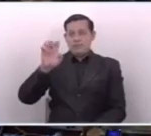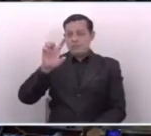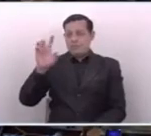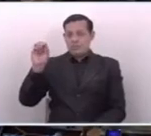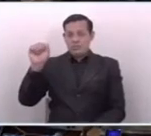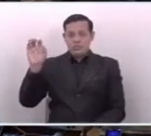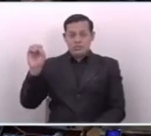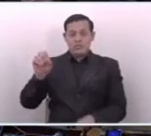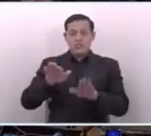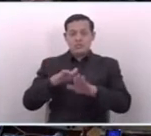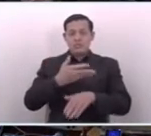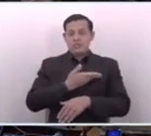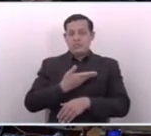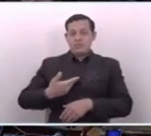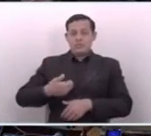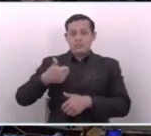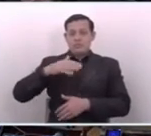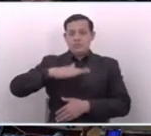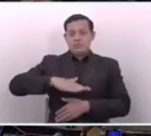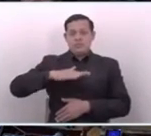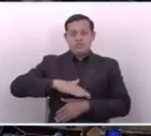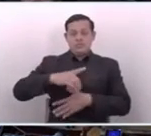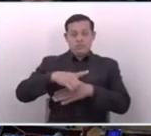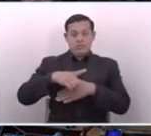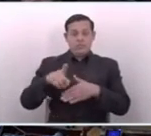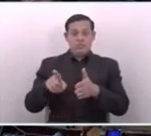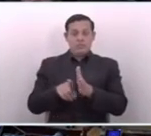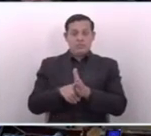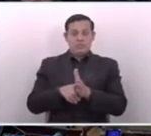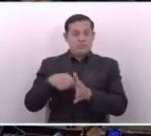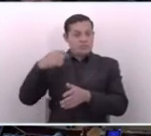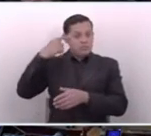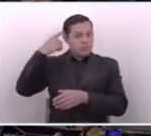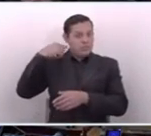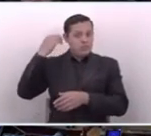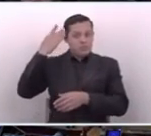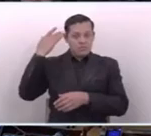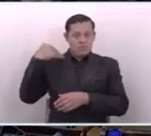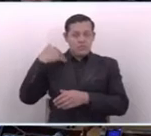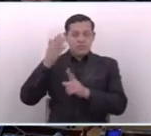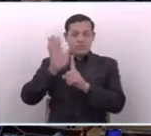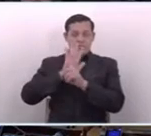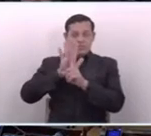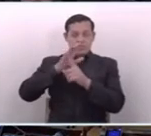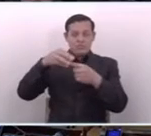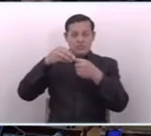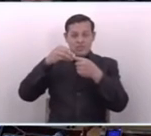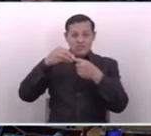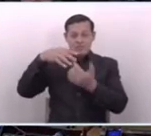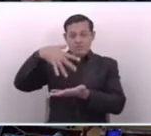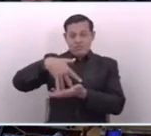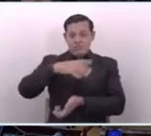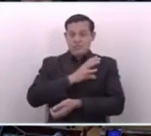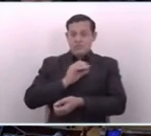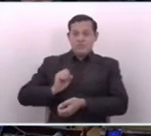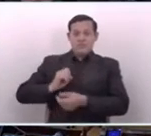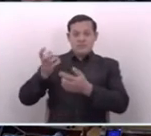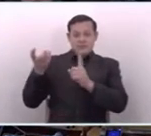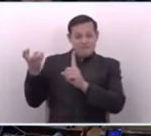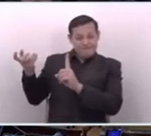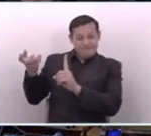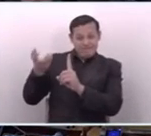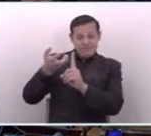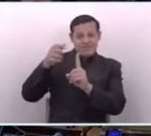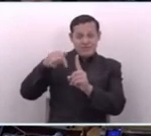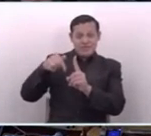Gracias, Presidente. Muy buenas tardes, colegas, diputados y diputadas. Un saludo especial a la población salvadoreña que le da seguimiento